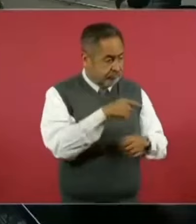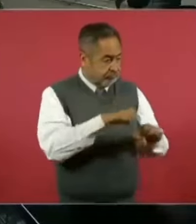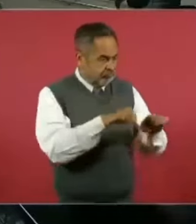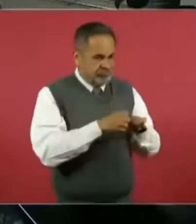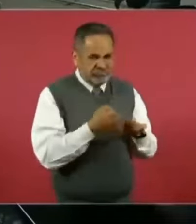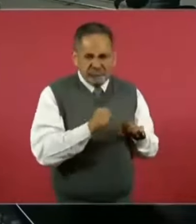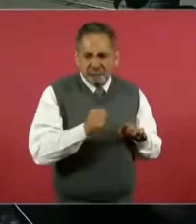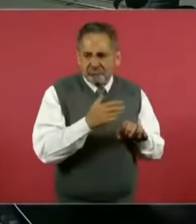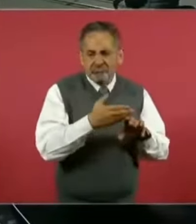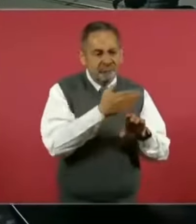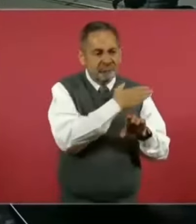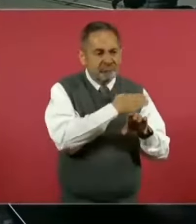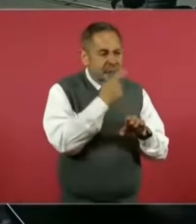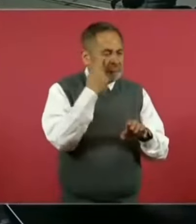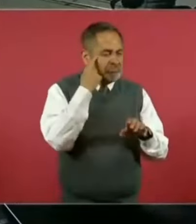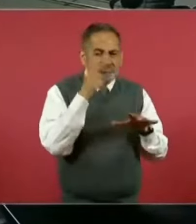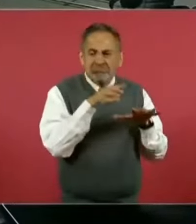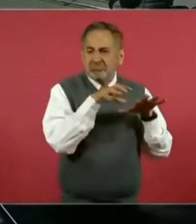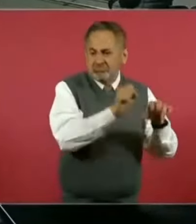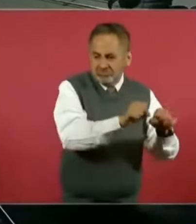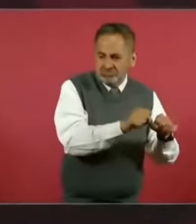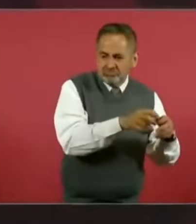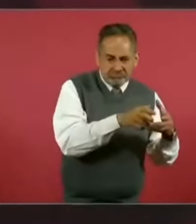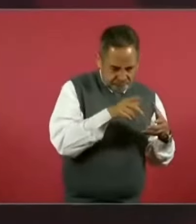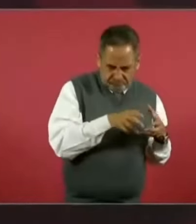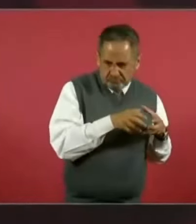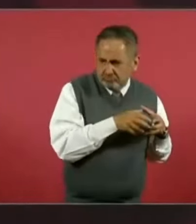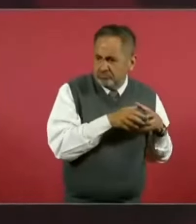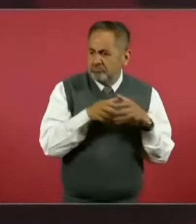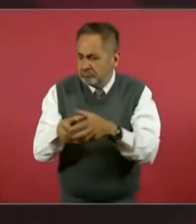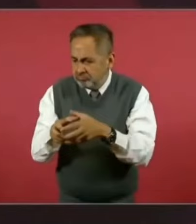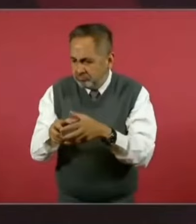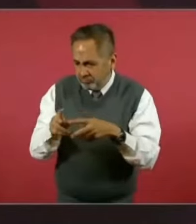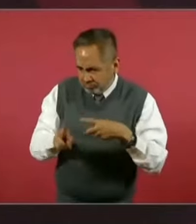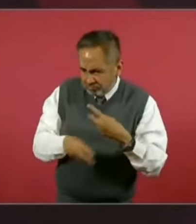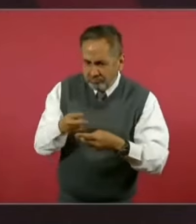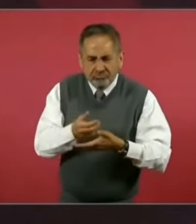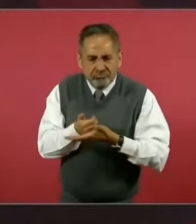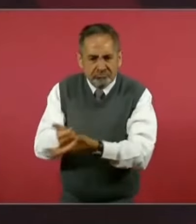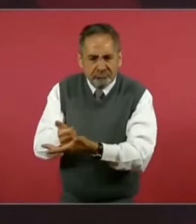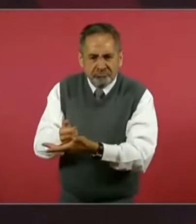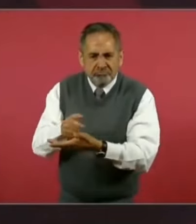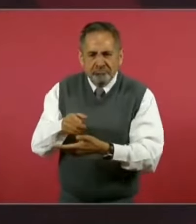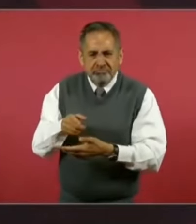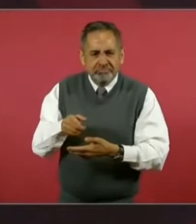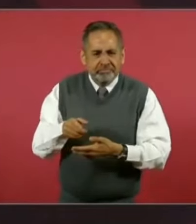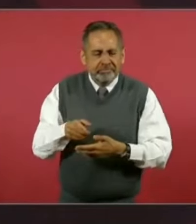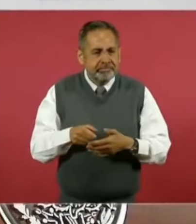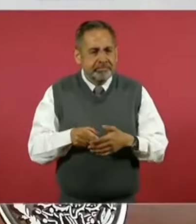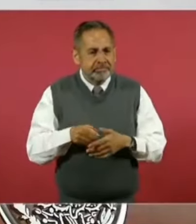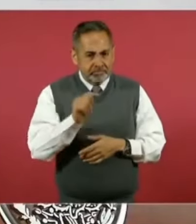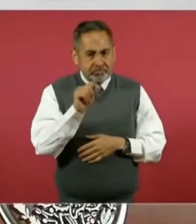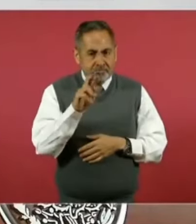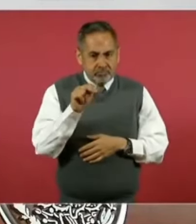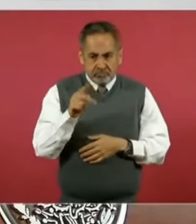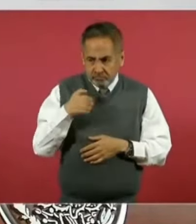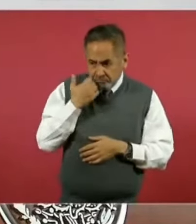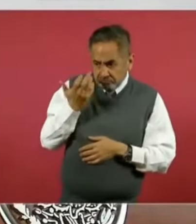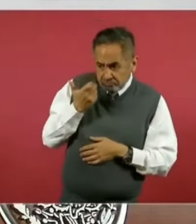para detener a los terroristas y que él podía enviar